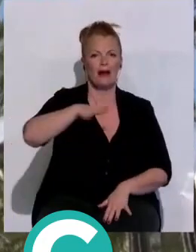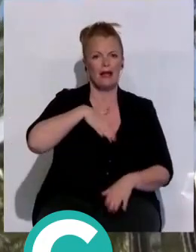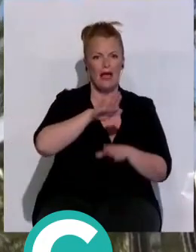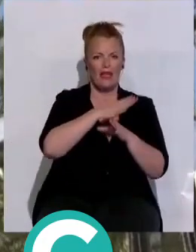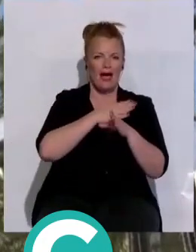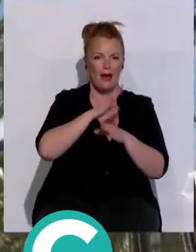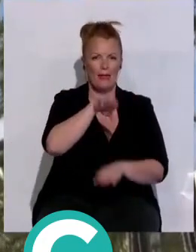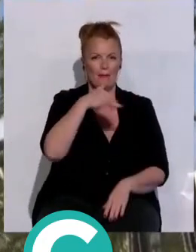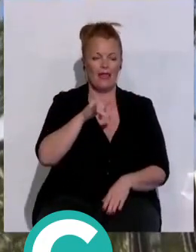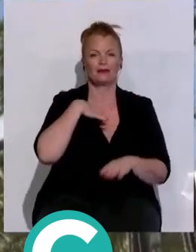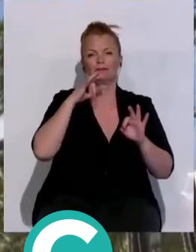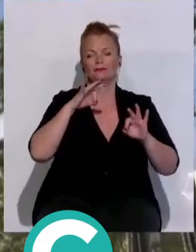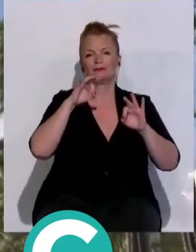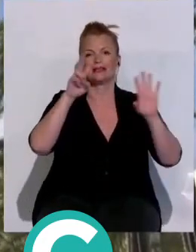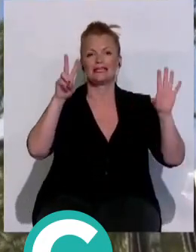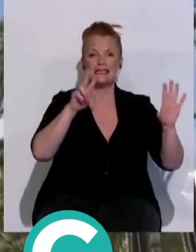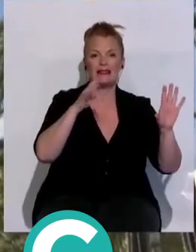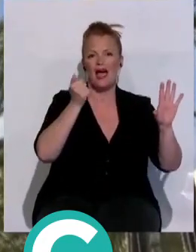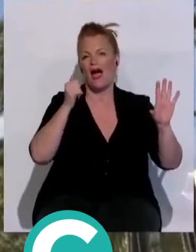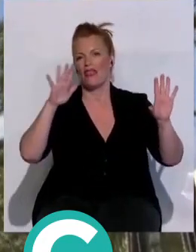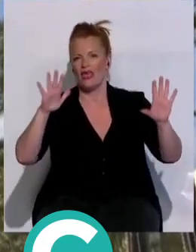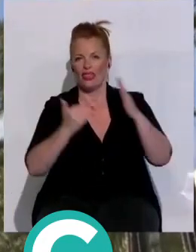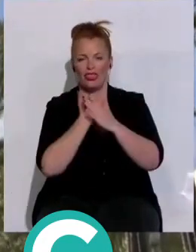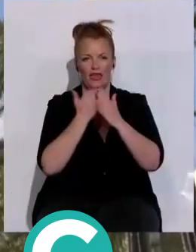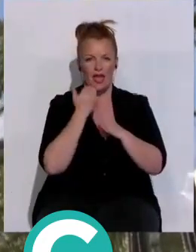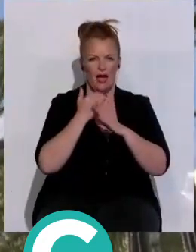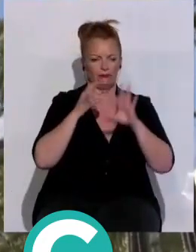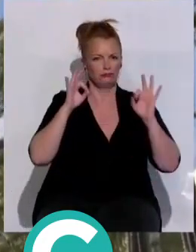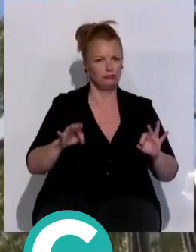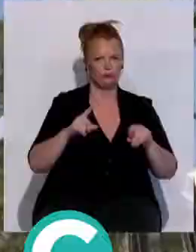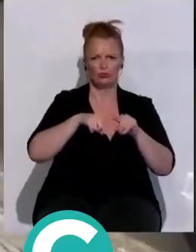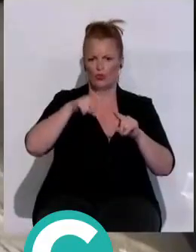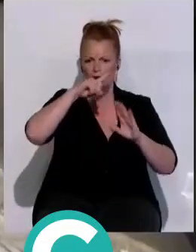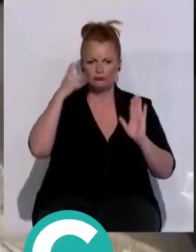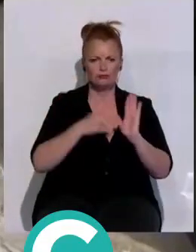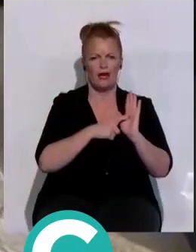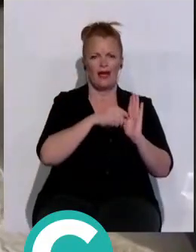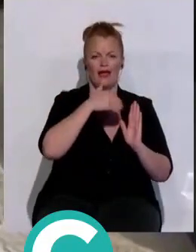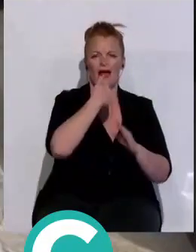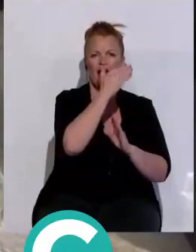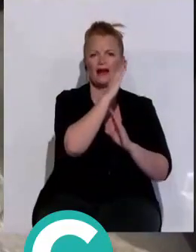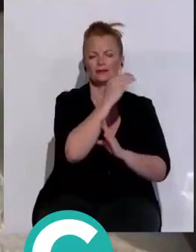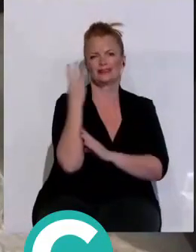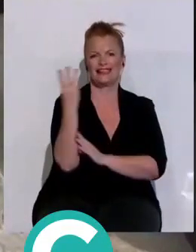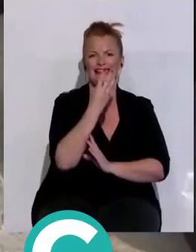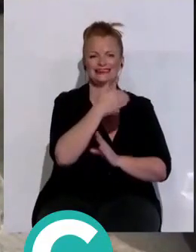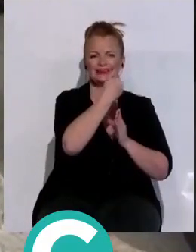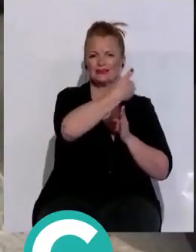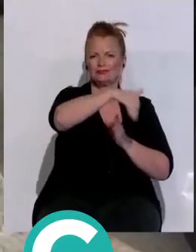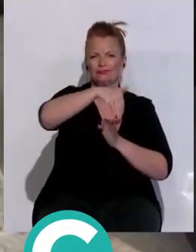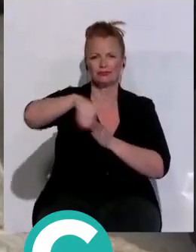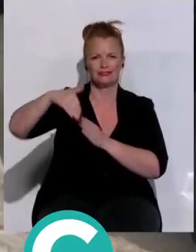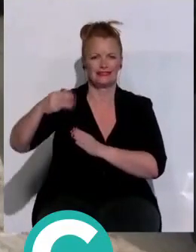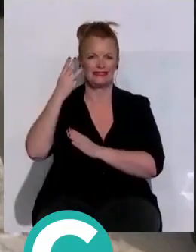en un plazo de entre siete y diez días. Una intervención integral que va a afectar a las calles Santo Domingo, Eduardo Benot y